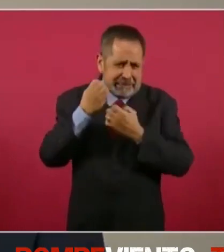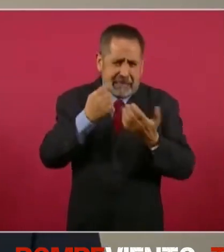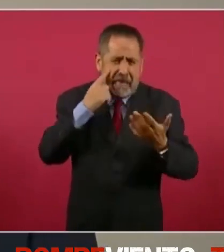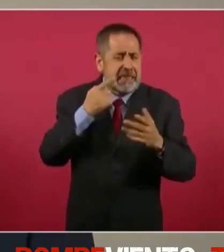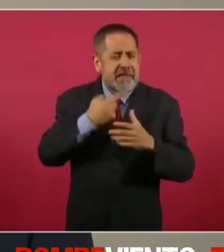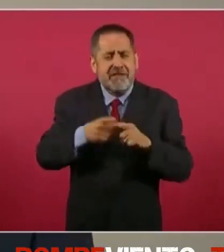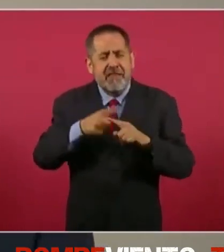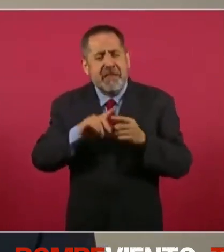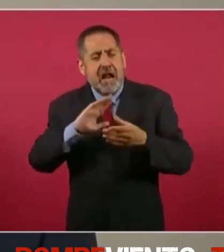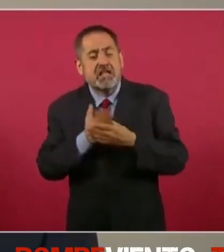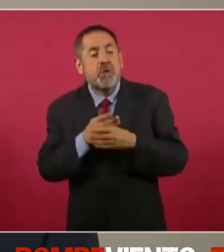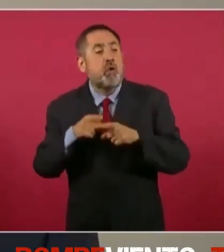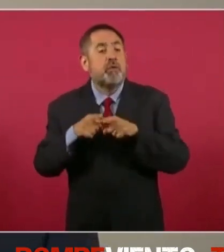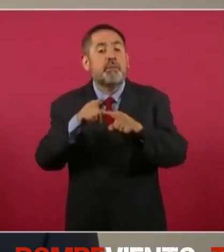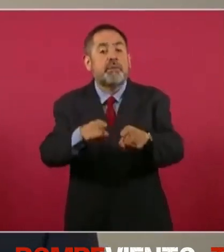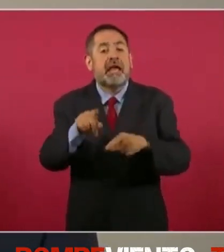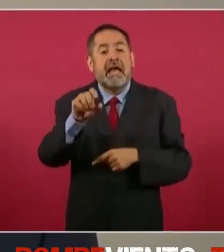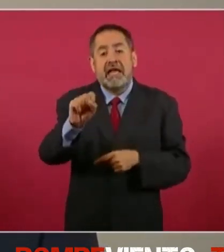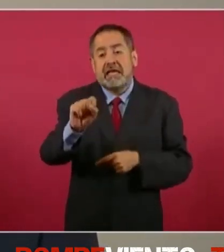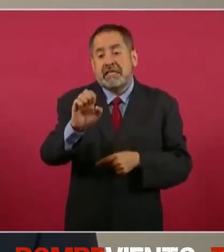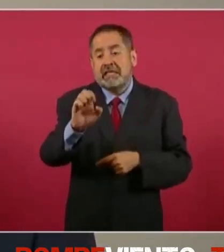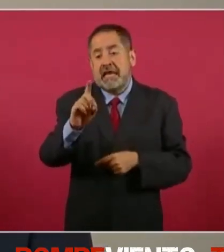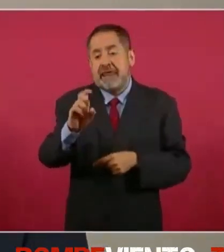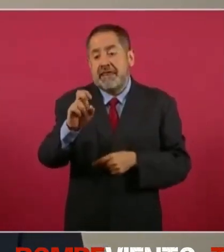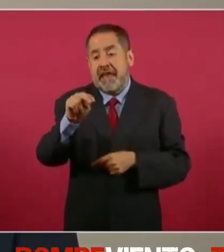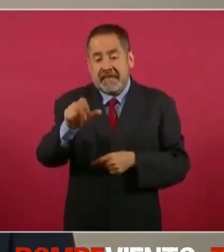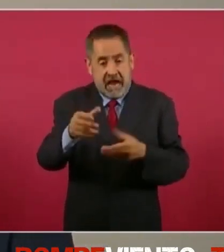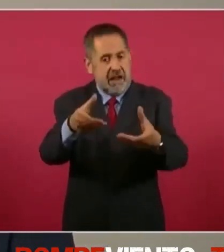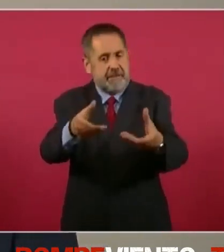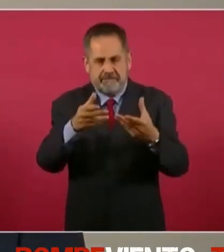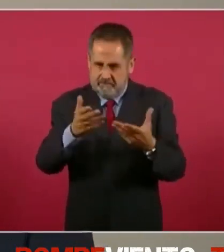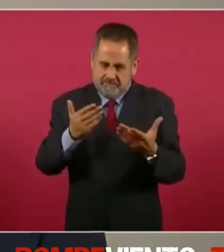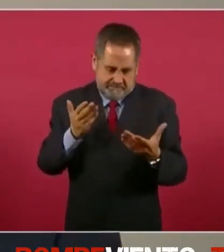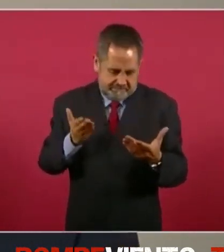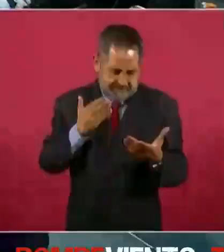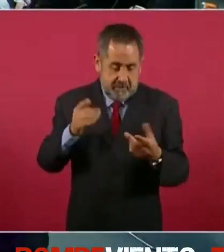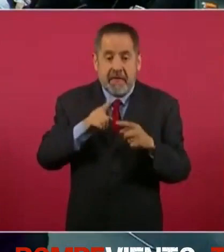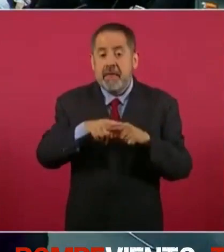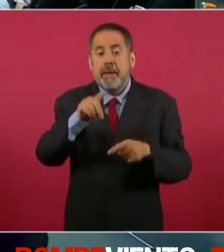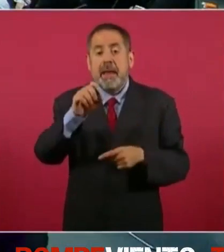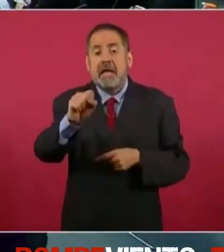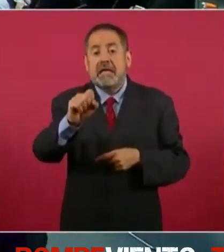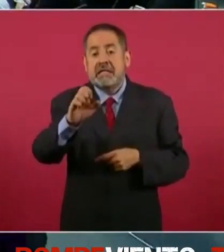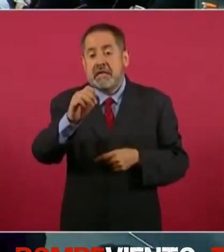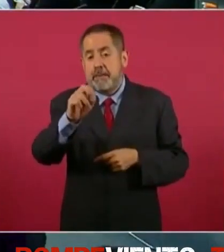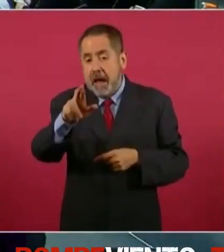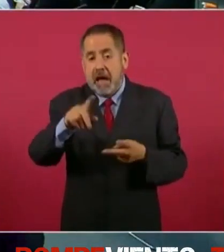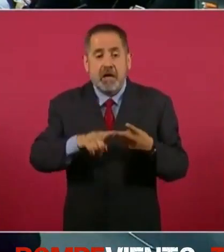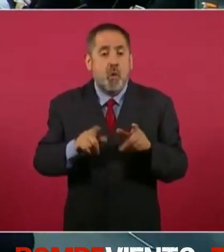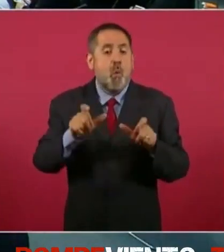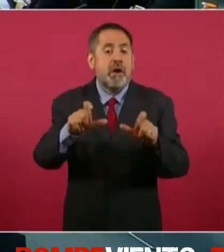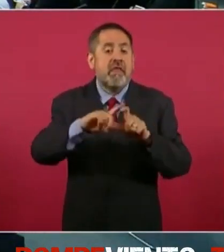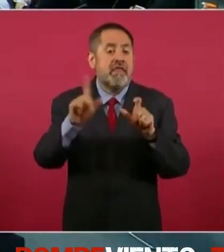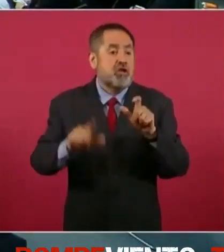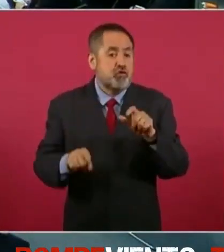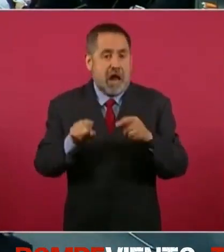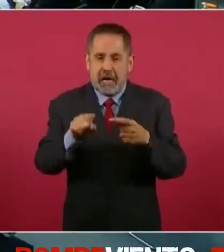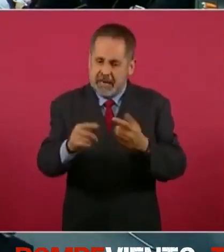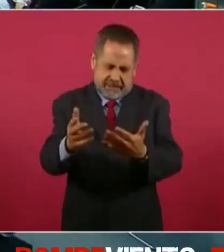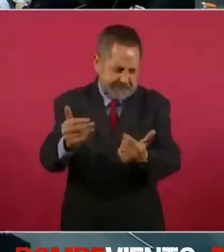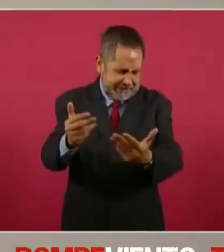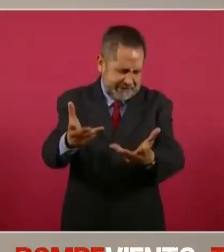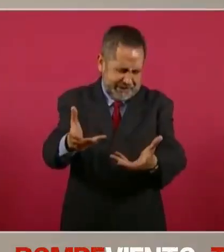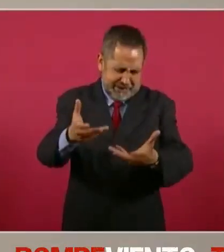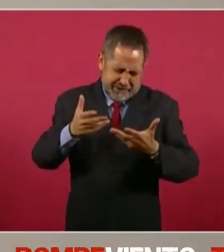de la Secretaría de la Defensa Nacional, de la Secretaría de Marina, de la Guardia Nacional, donde hemos